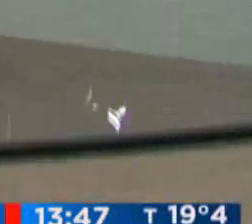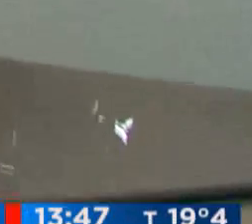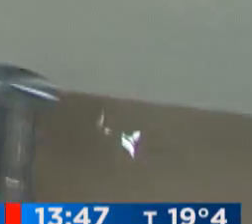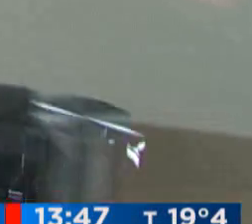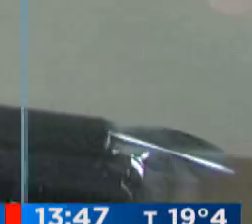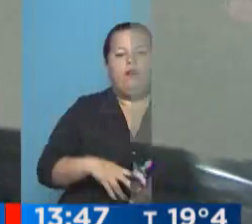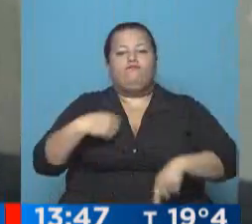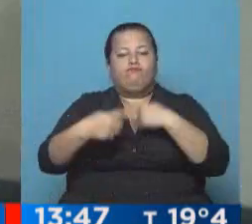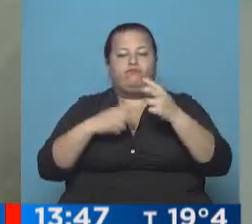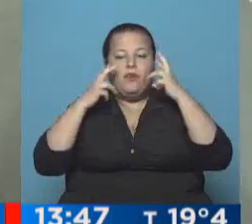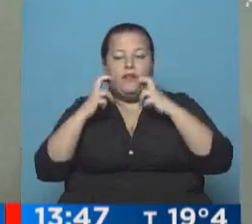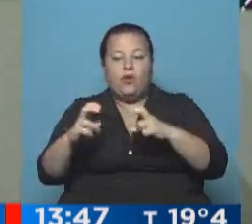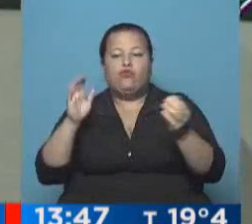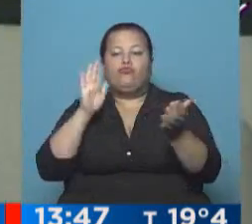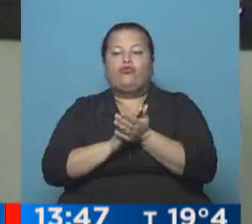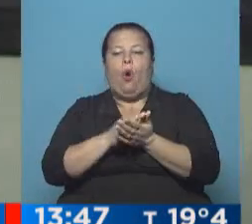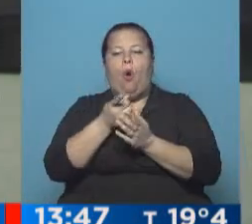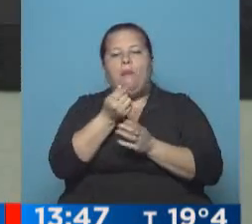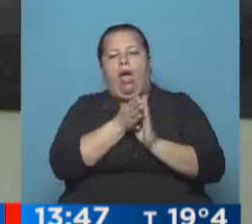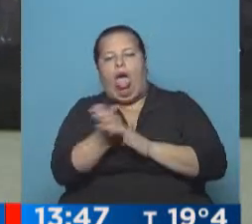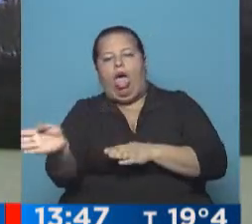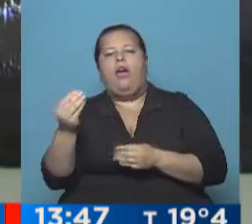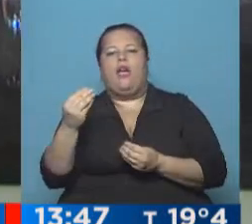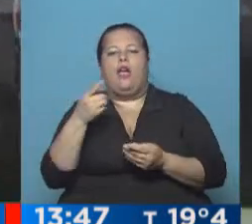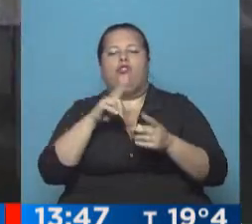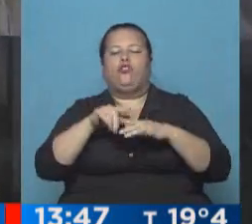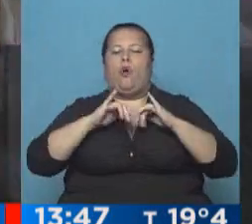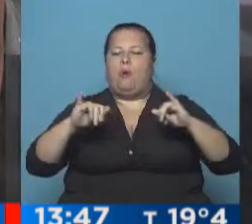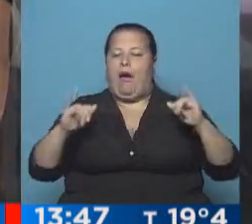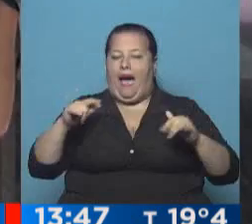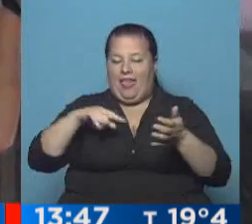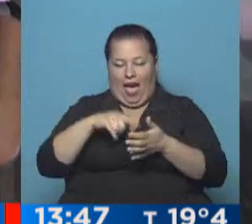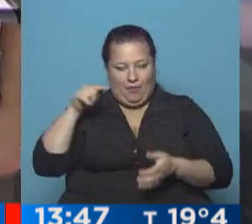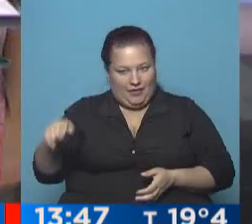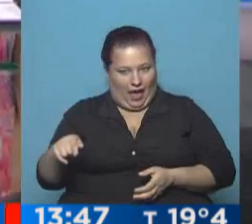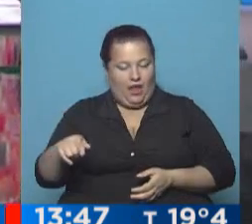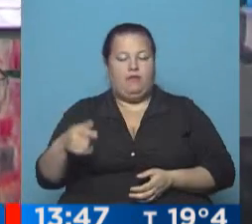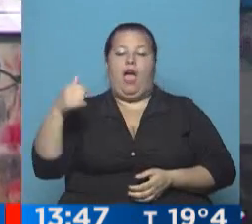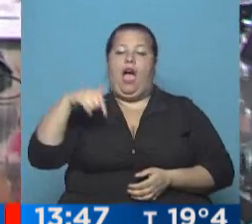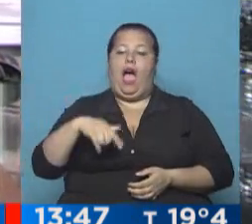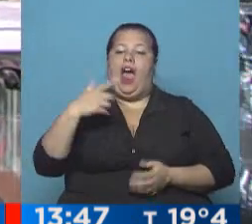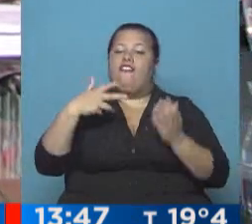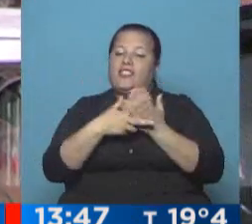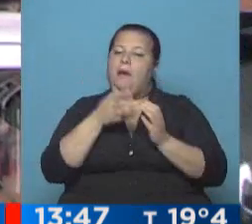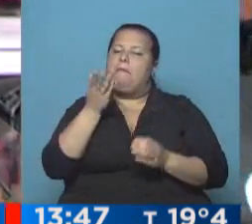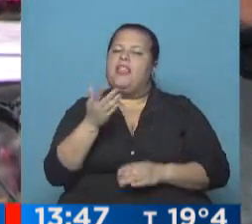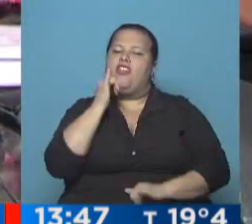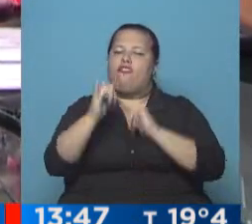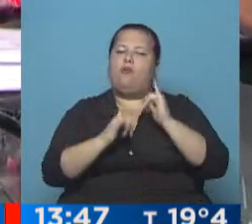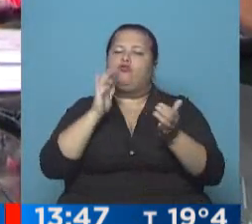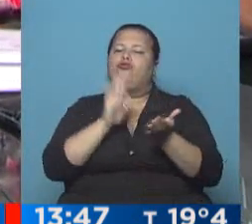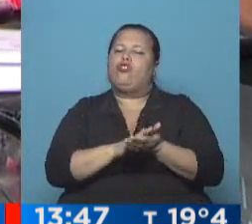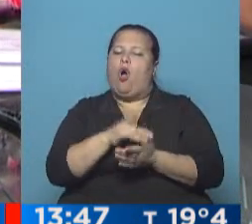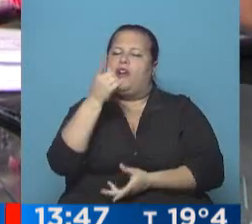Avanza la investigación por desvío de fondos a través de la pauta publicitaria en la Ciudad de Buenos Aires. Y ahora un fiscal pide informes sobre